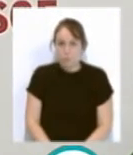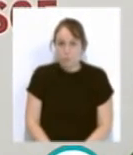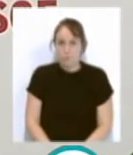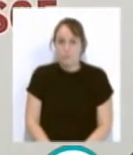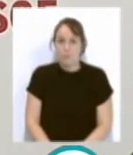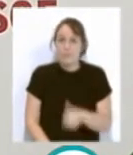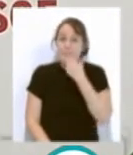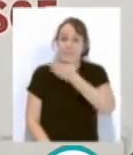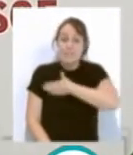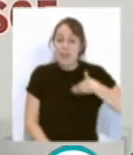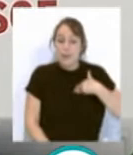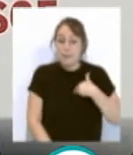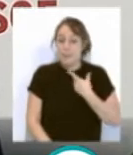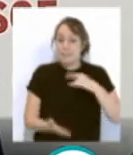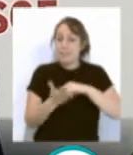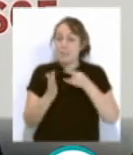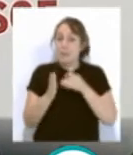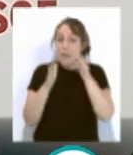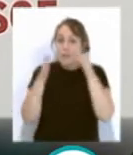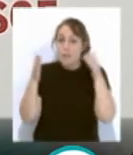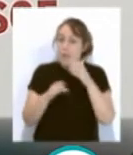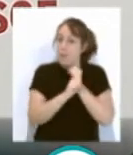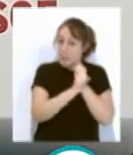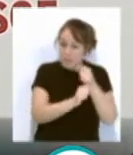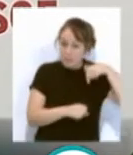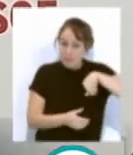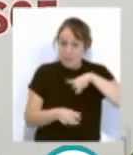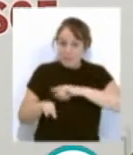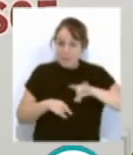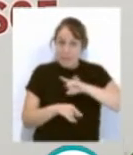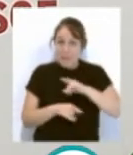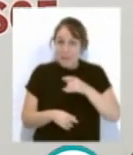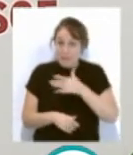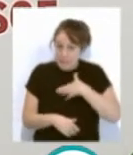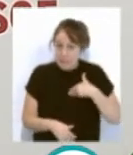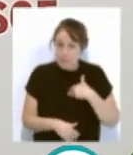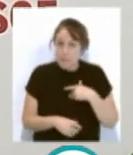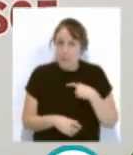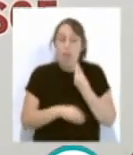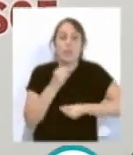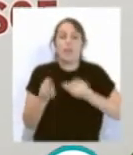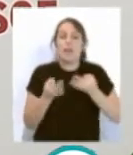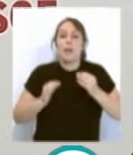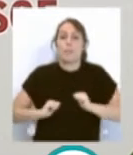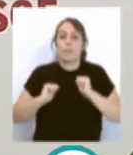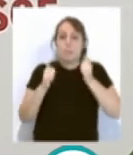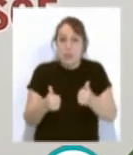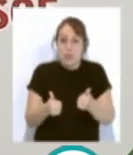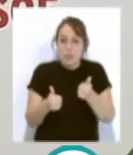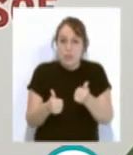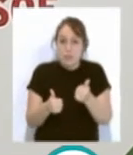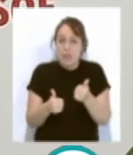Si quieren mejorar el sistema de atención a la dependencia en nuestra tierra, lo que tienen que hacer es empezar por